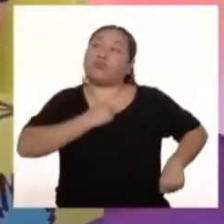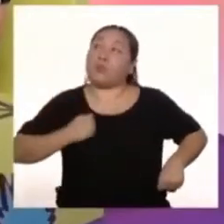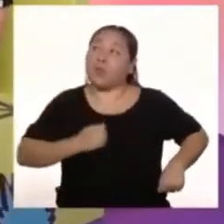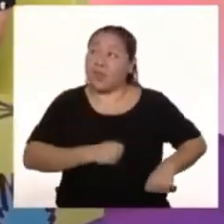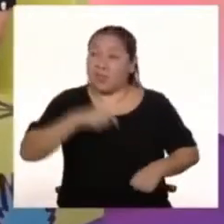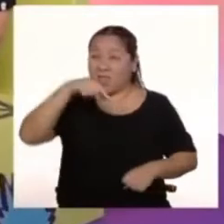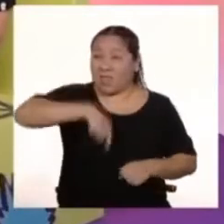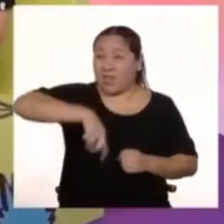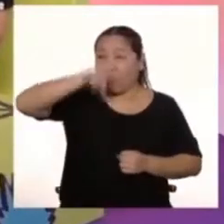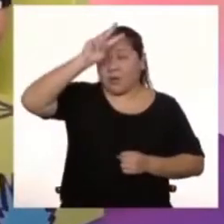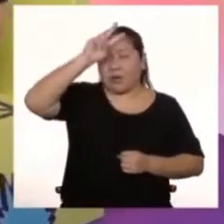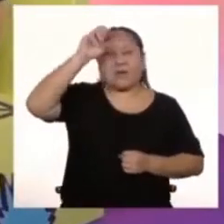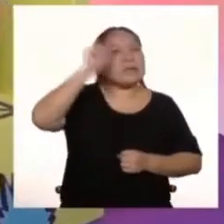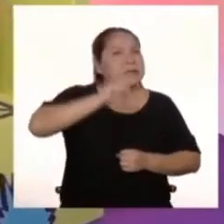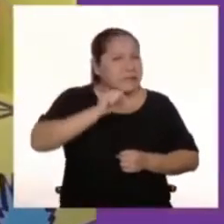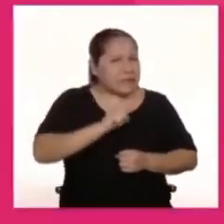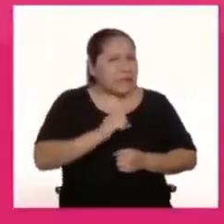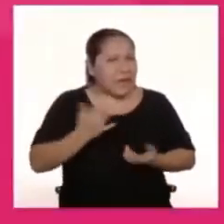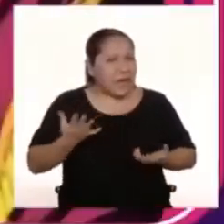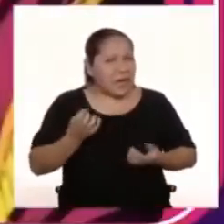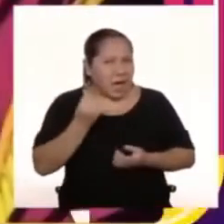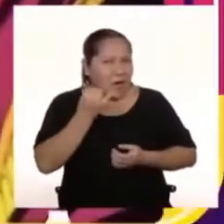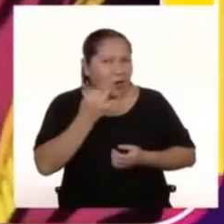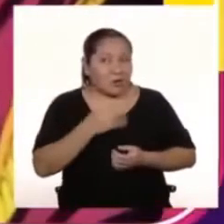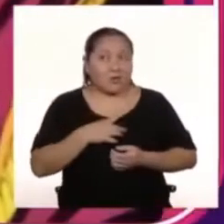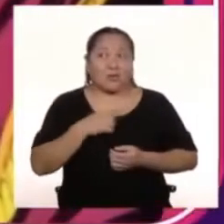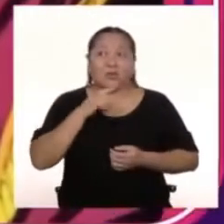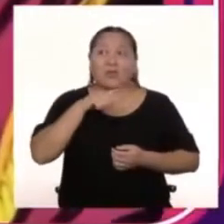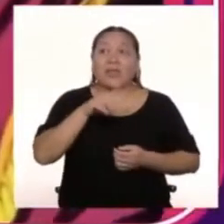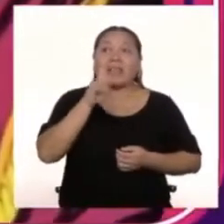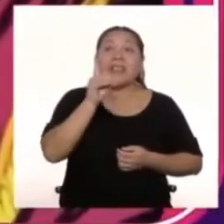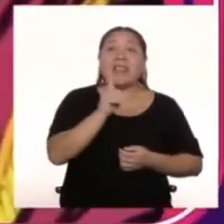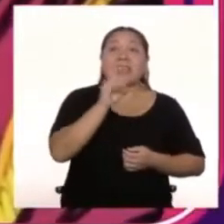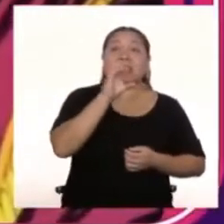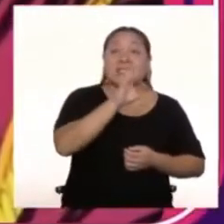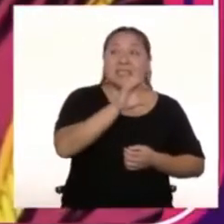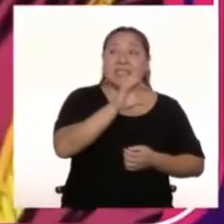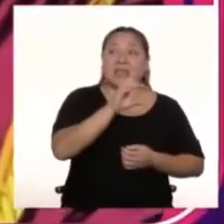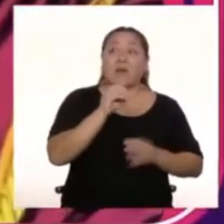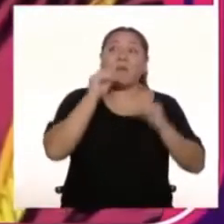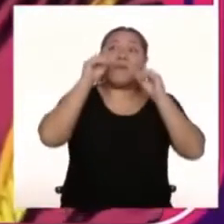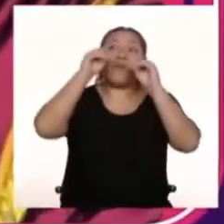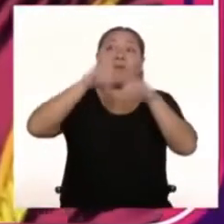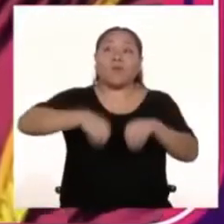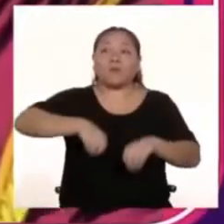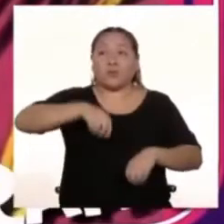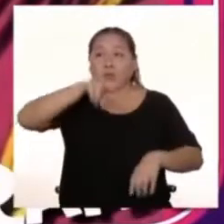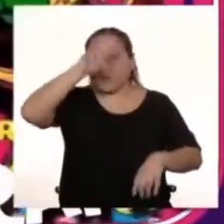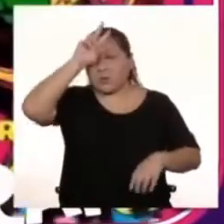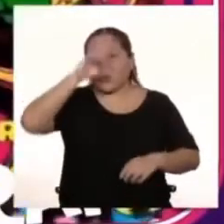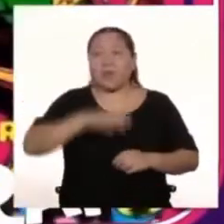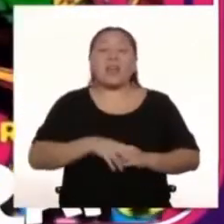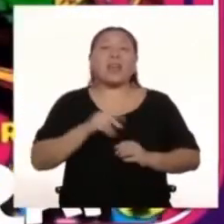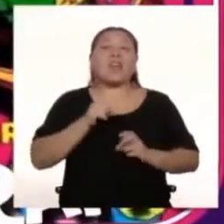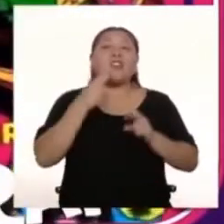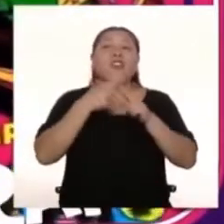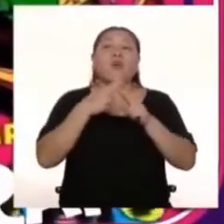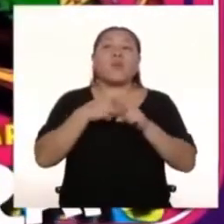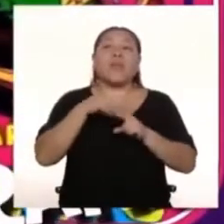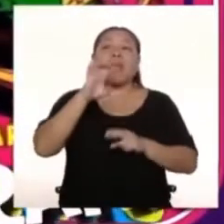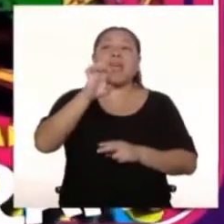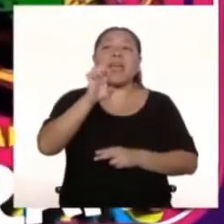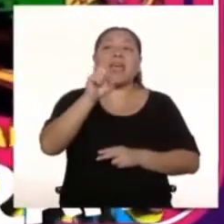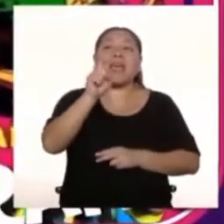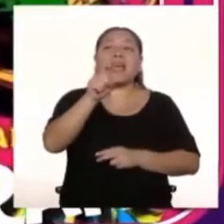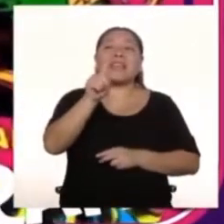algunos, pocos En realidad, dato curioso DC sacó un superhéroe peruano Que se llamaba Extraño Pero en realidad era un